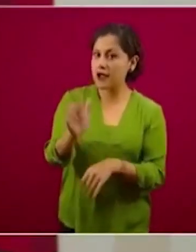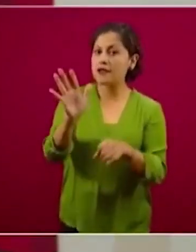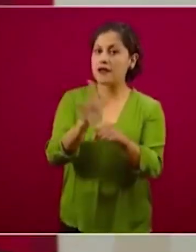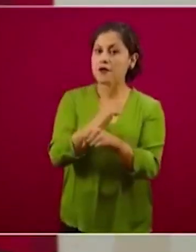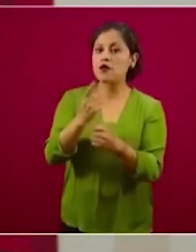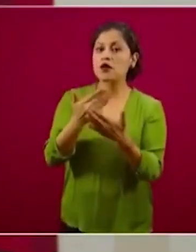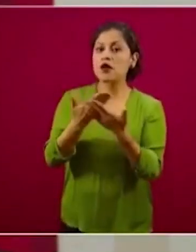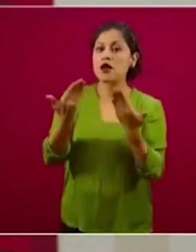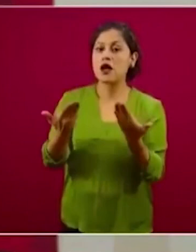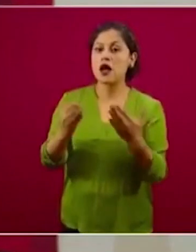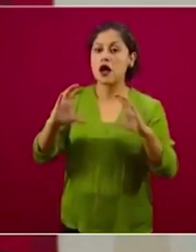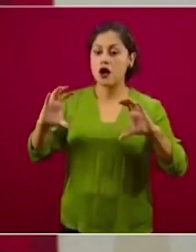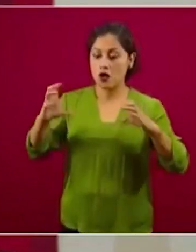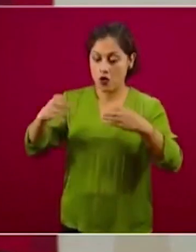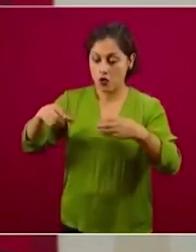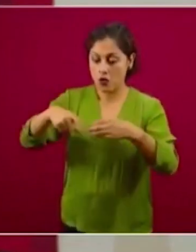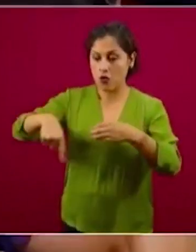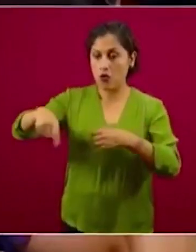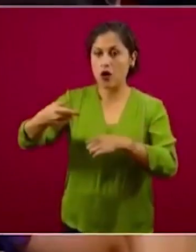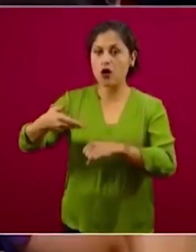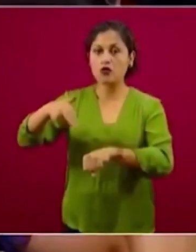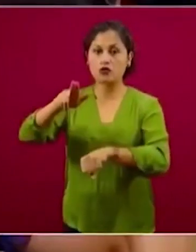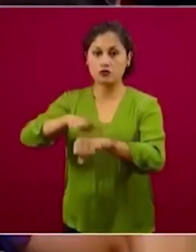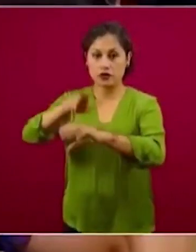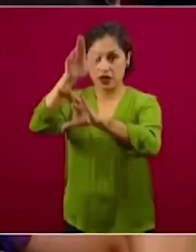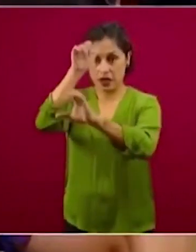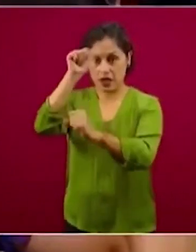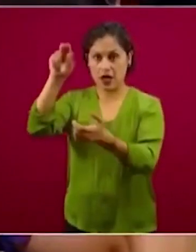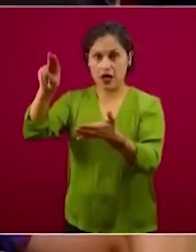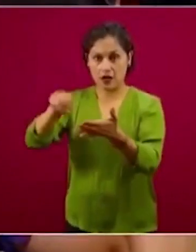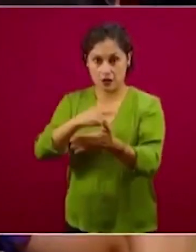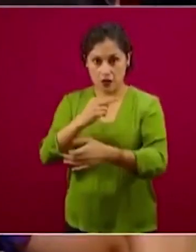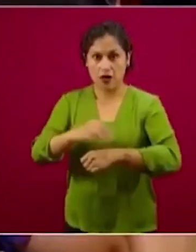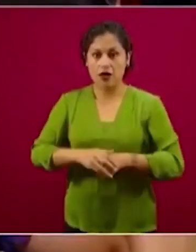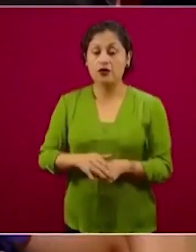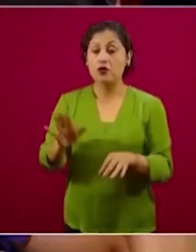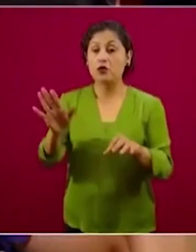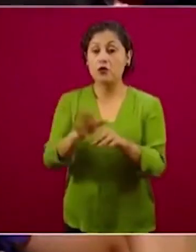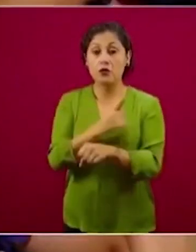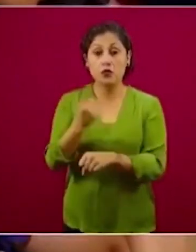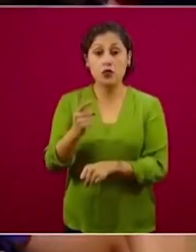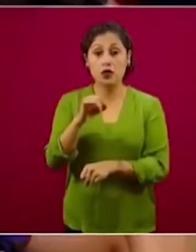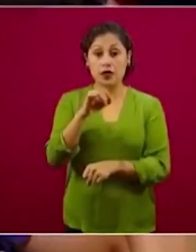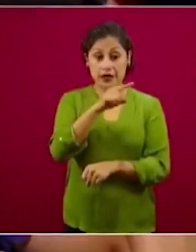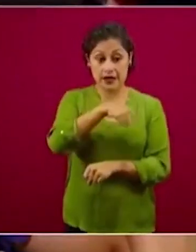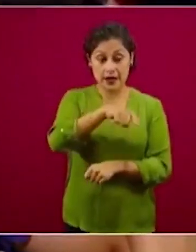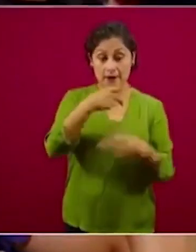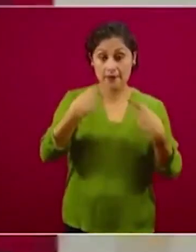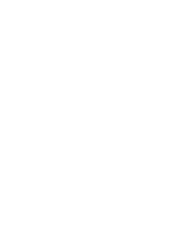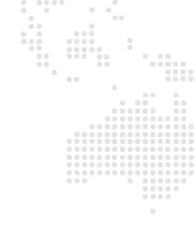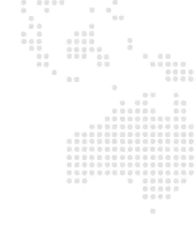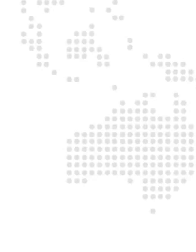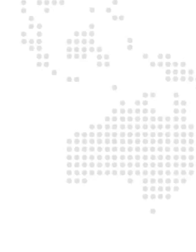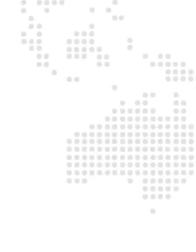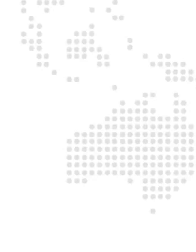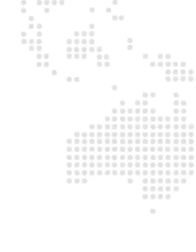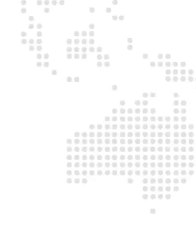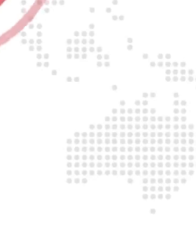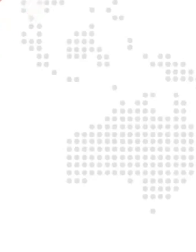que tienen derecho a biencia pagan en una tarifa fija que fue pactada y fue acordada en este convenio.